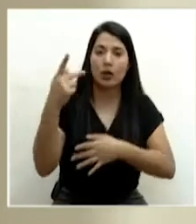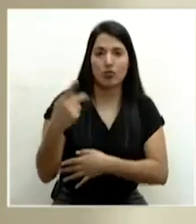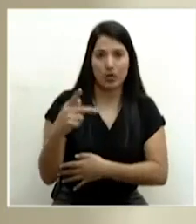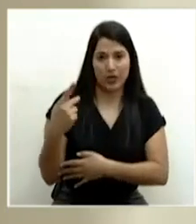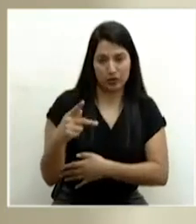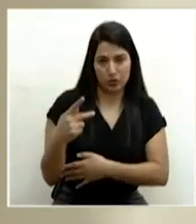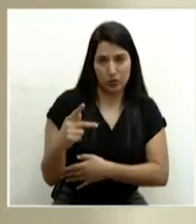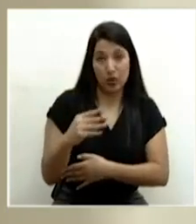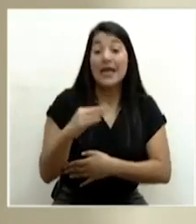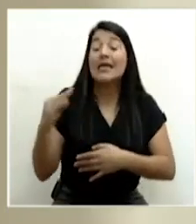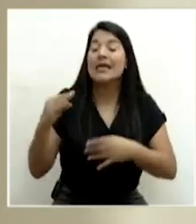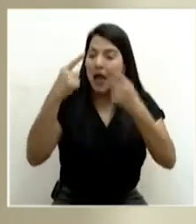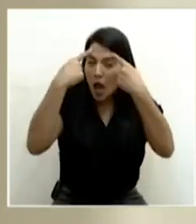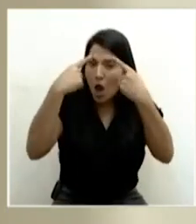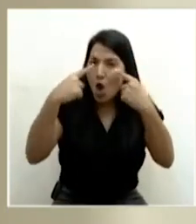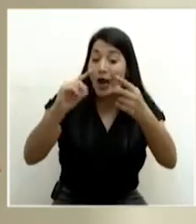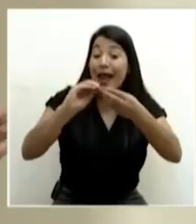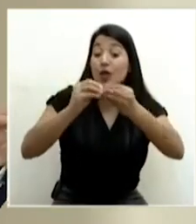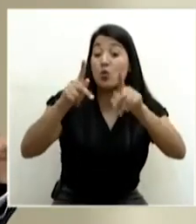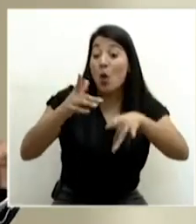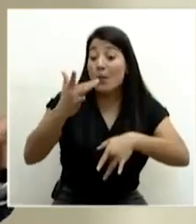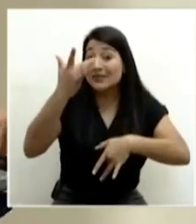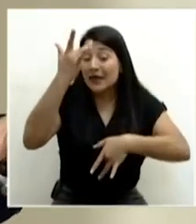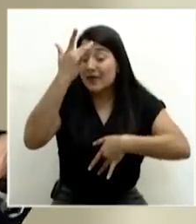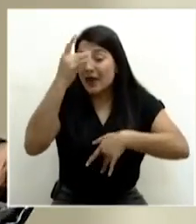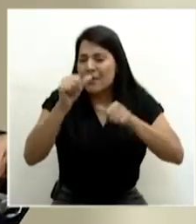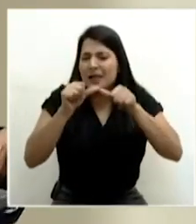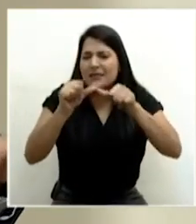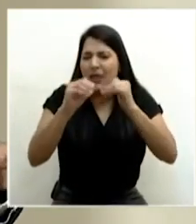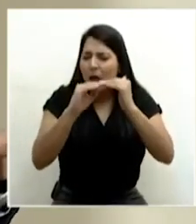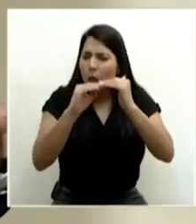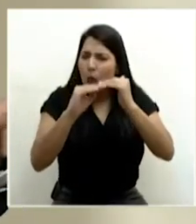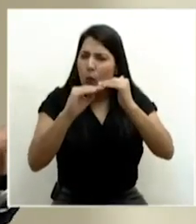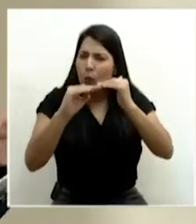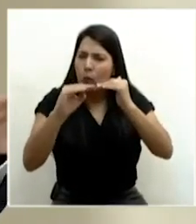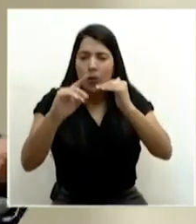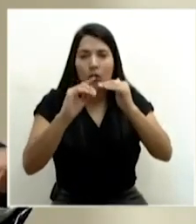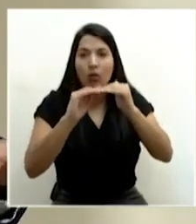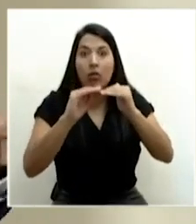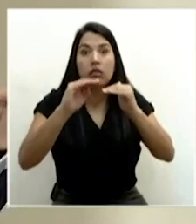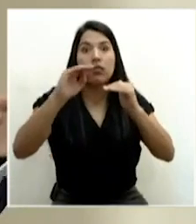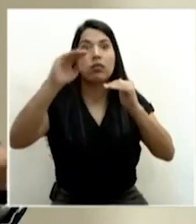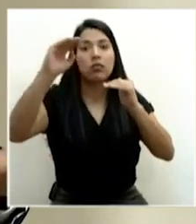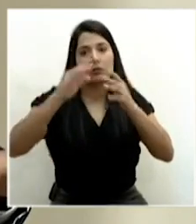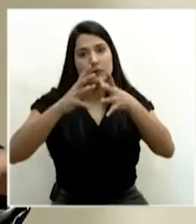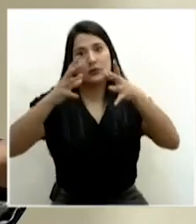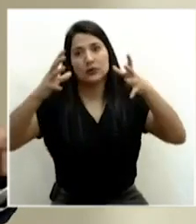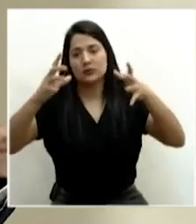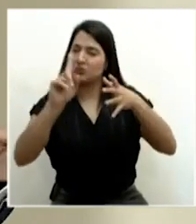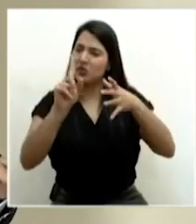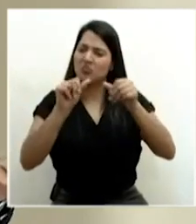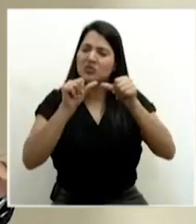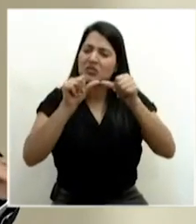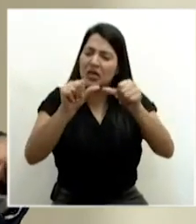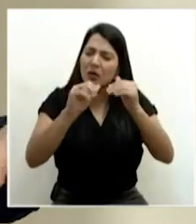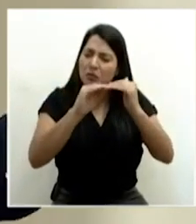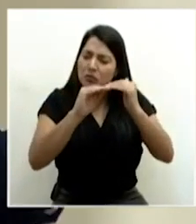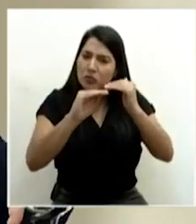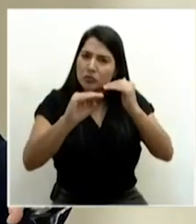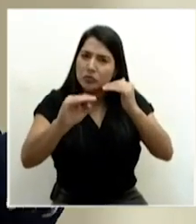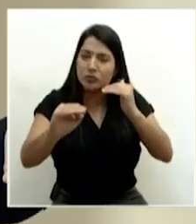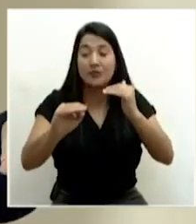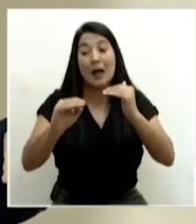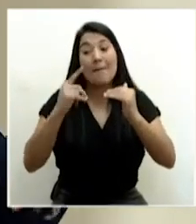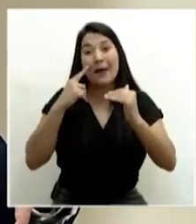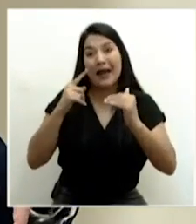aplanar la curva de las personas que están ingresando por complejidades o complicaciones por COVID-19 a